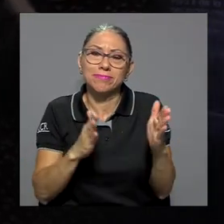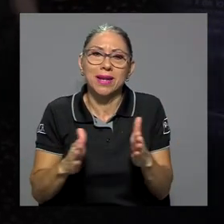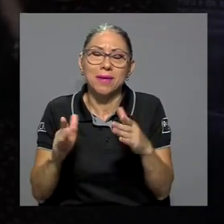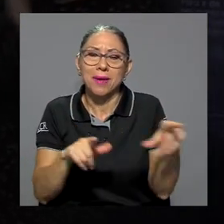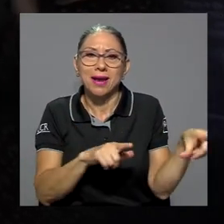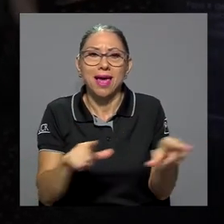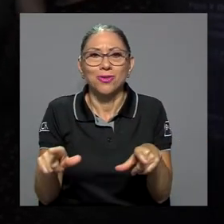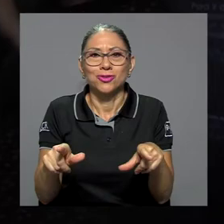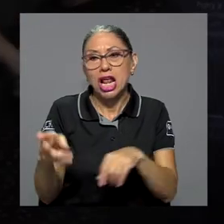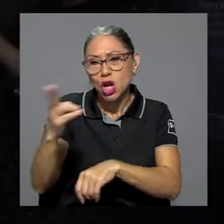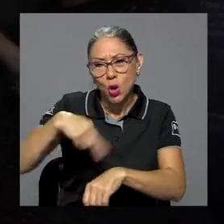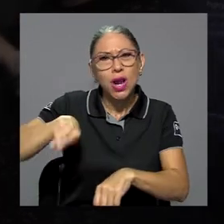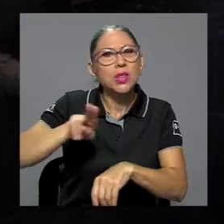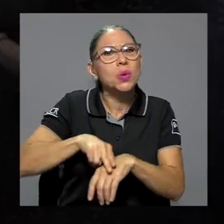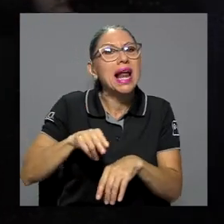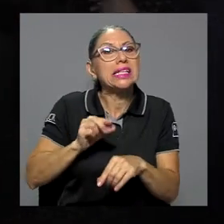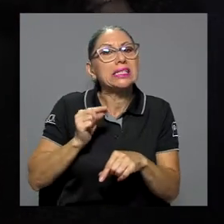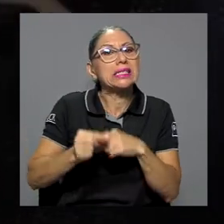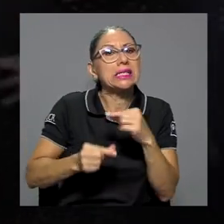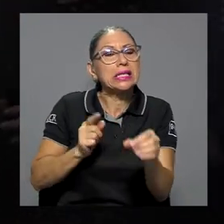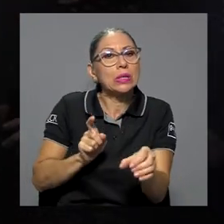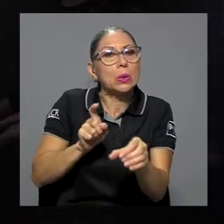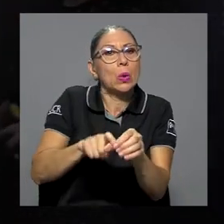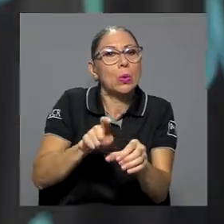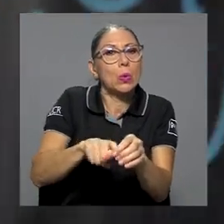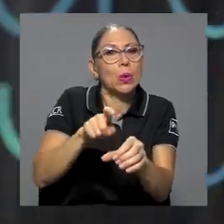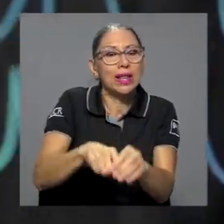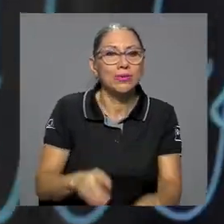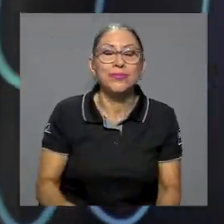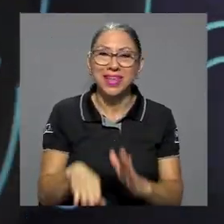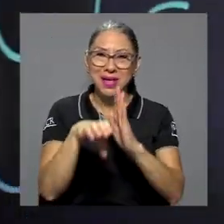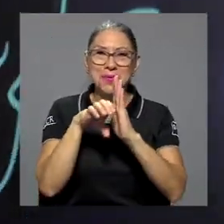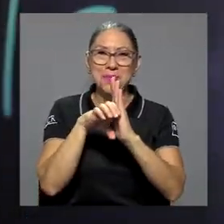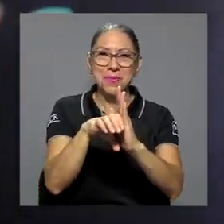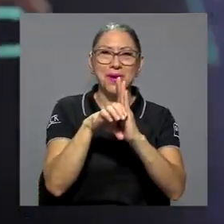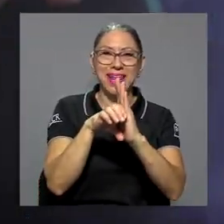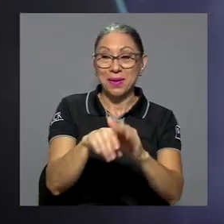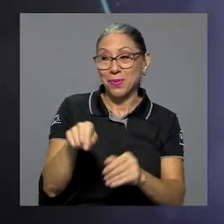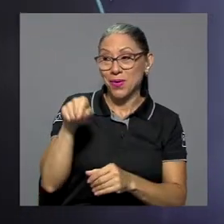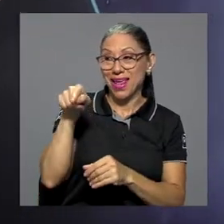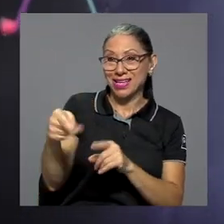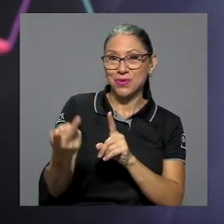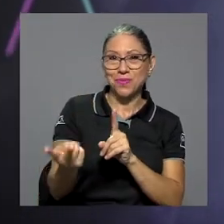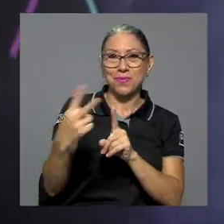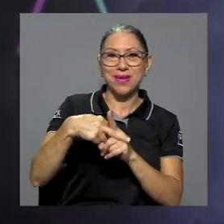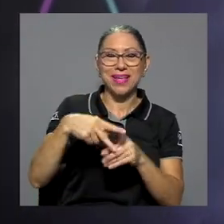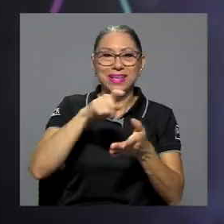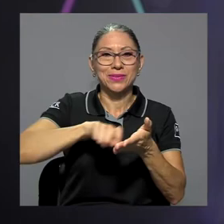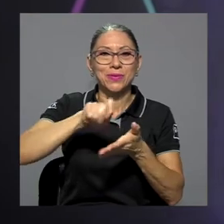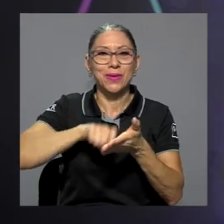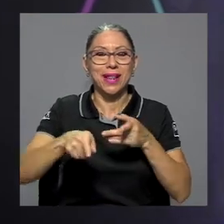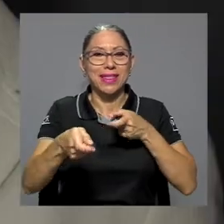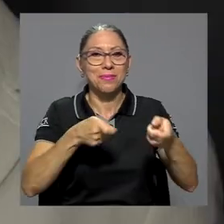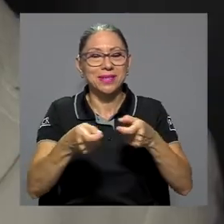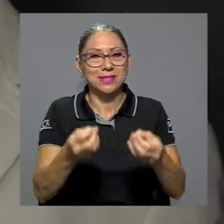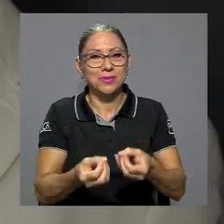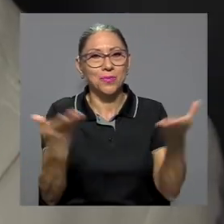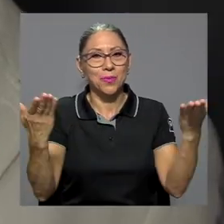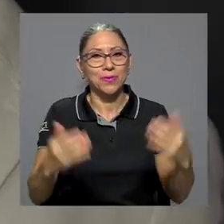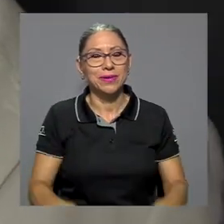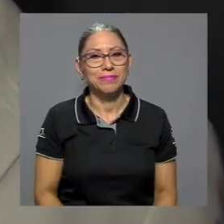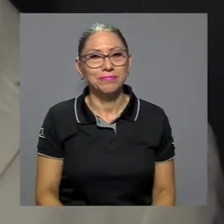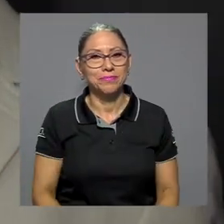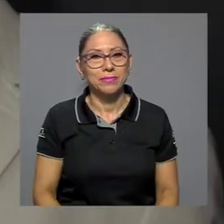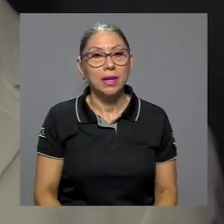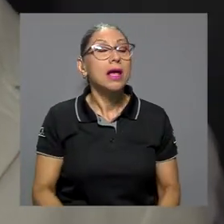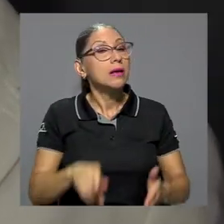y lo natural es ir incorporando. Esto es lo que, por ejemplo, ha implementado la Escuela de Administración